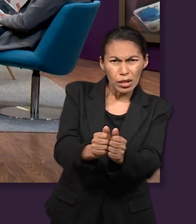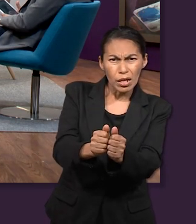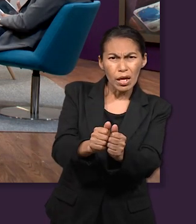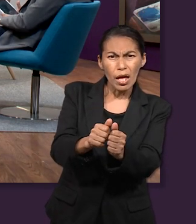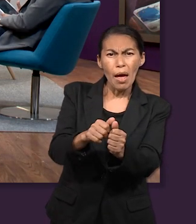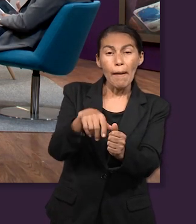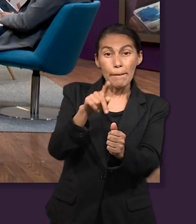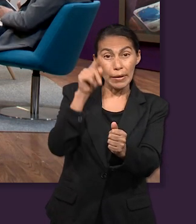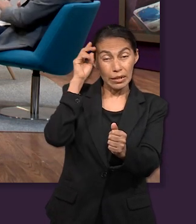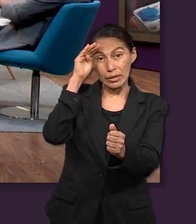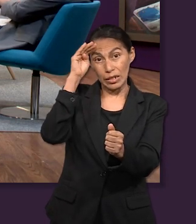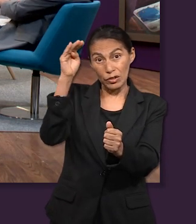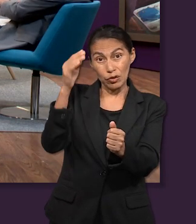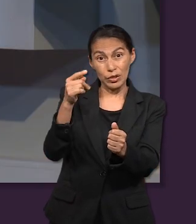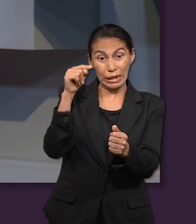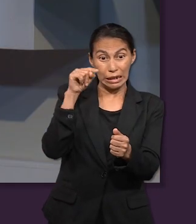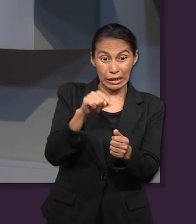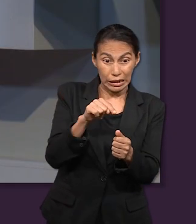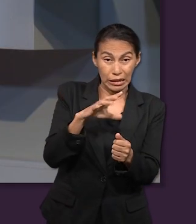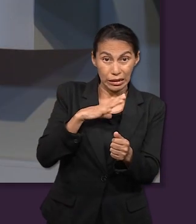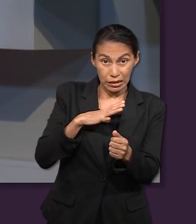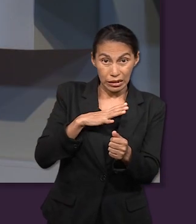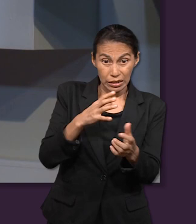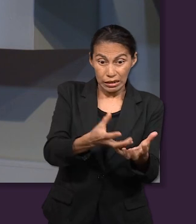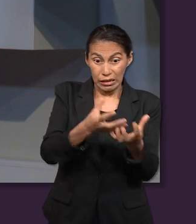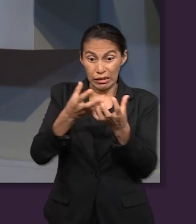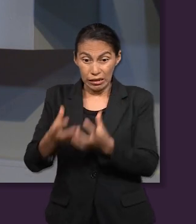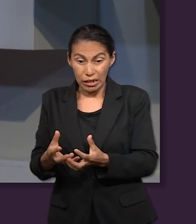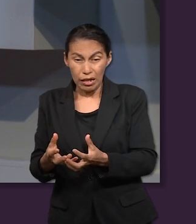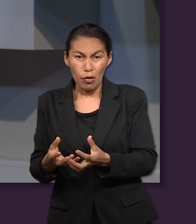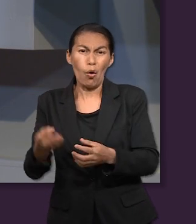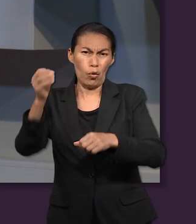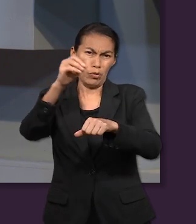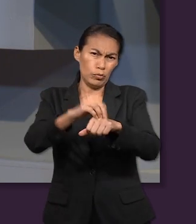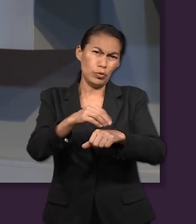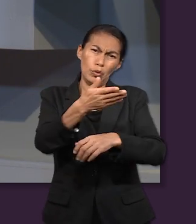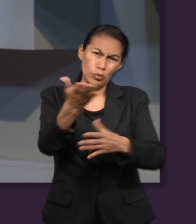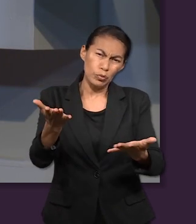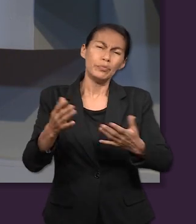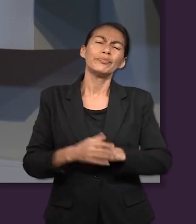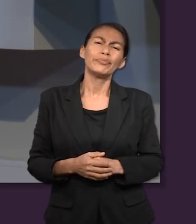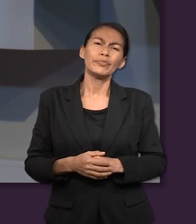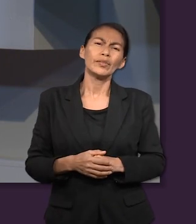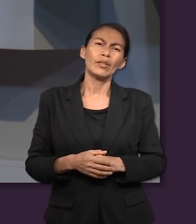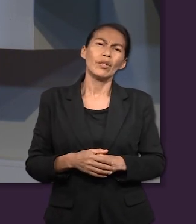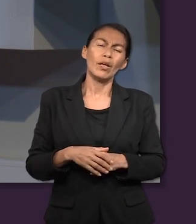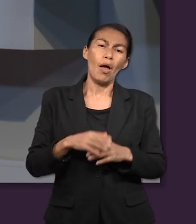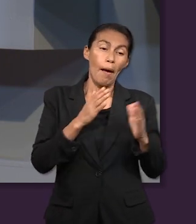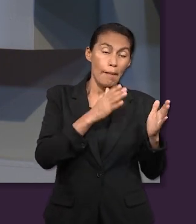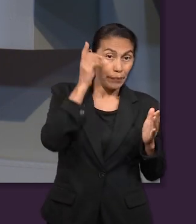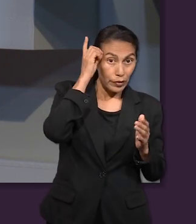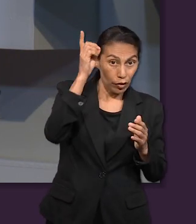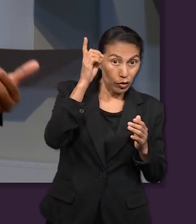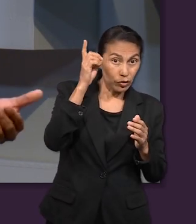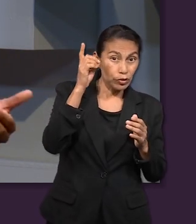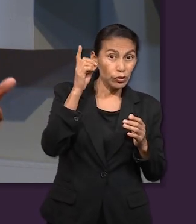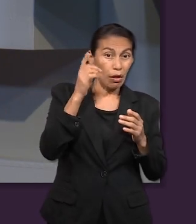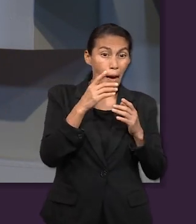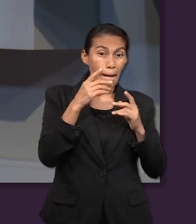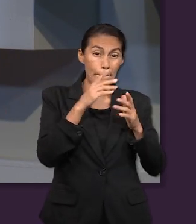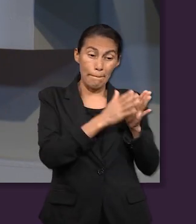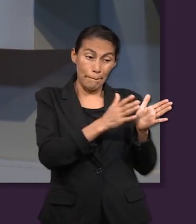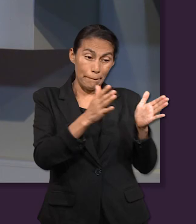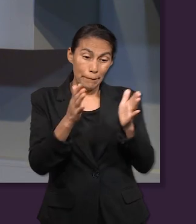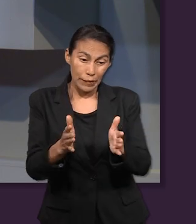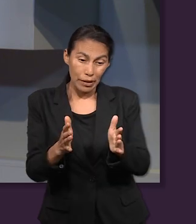del lugar donde el Señor te trajo, te puso, para hacer algo trascendental fuera de. Porque el plan de Dios era ese,